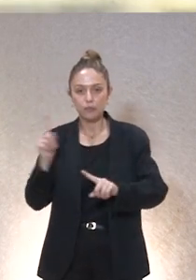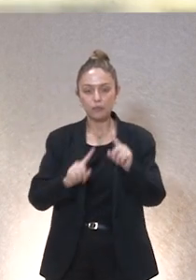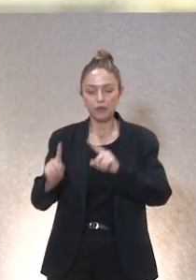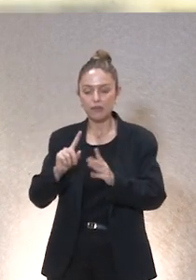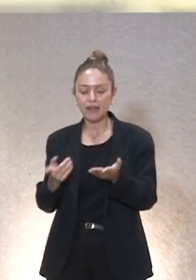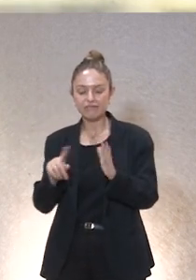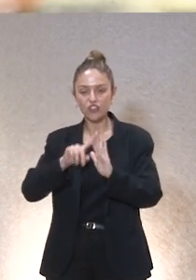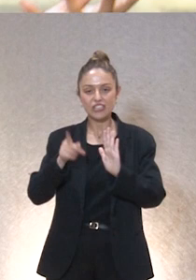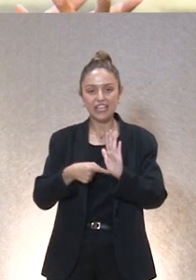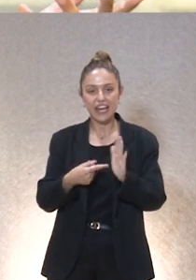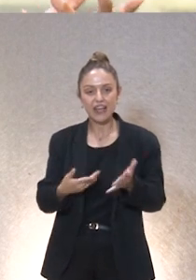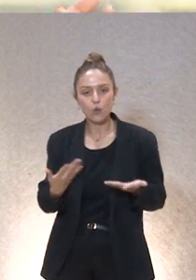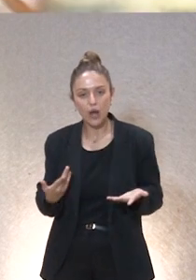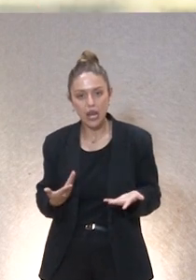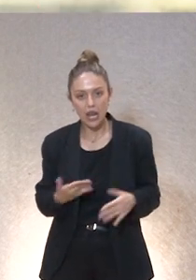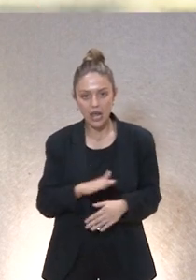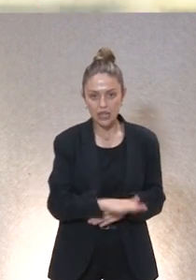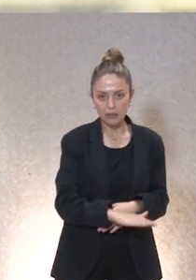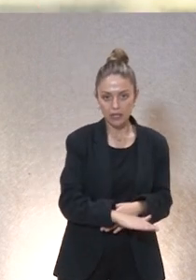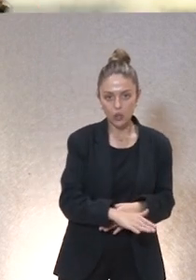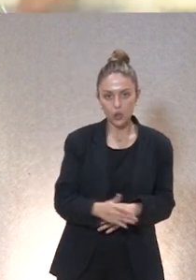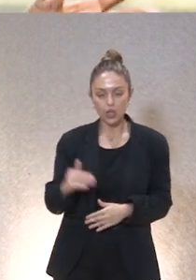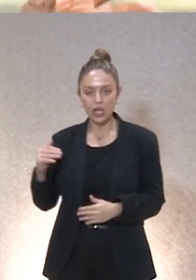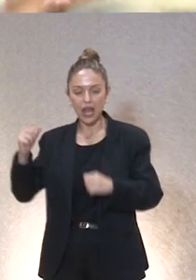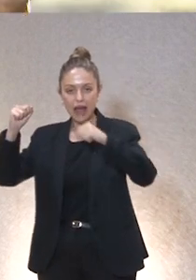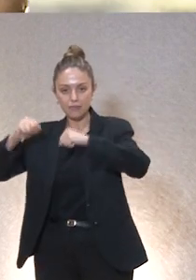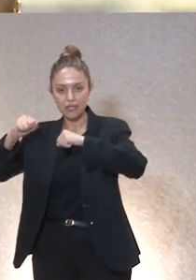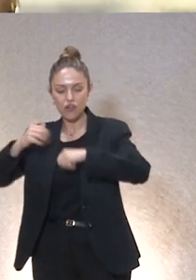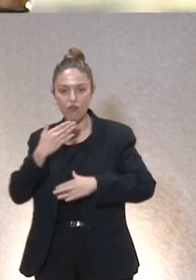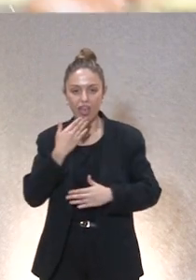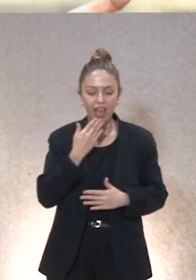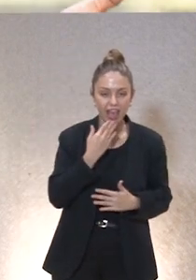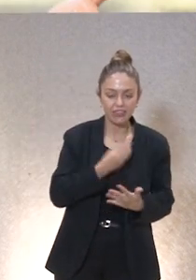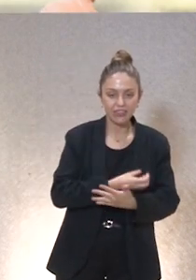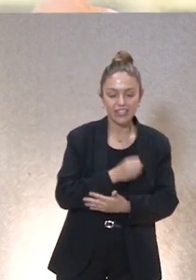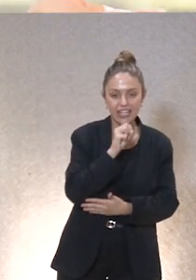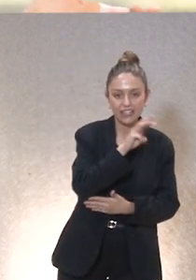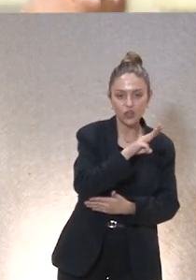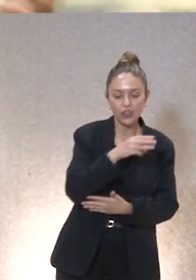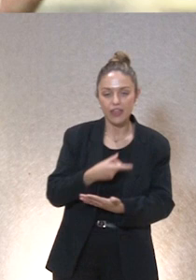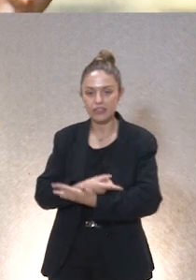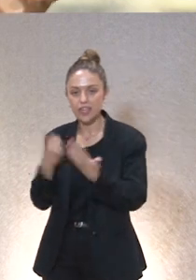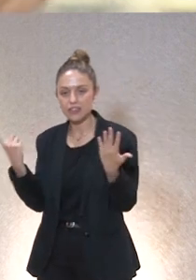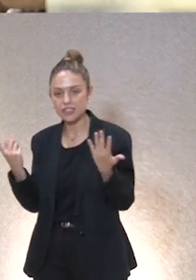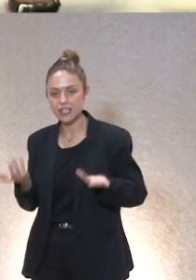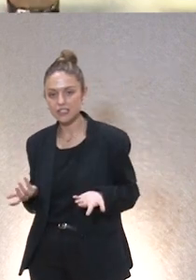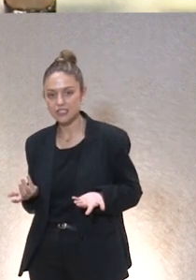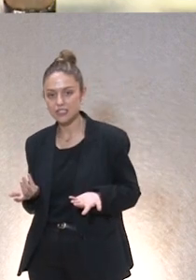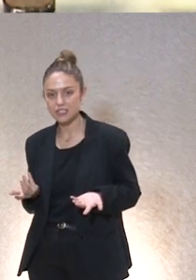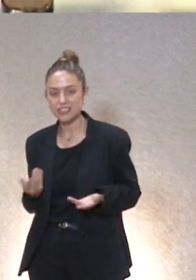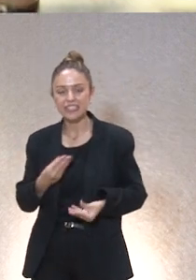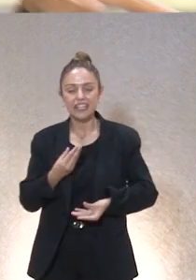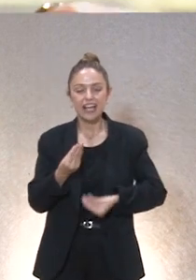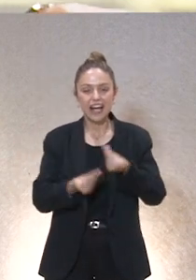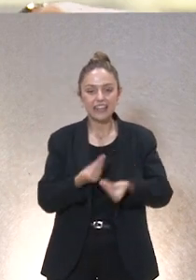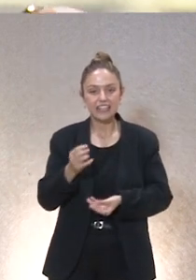aplicar? ¿la del menor? ¿la del mayor? ¿tienen 14? ¿tienen 16? ¿tienen 12? ¿quién lo ha hecho? Fuente Ovejuna